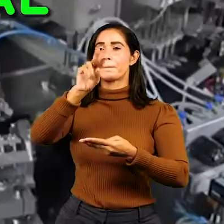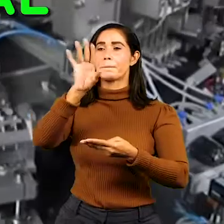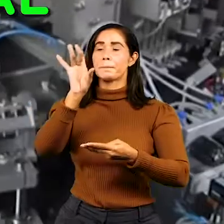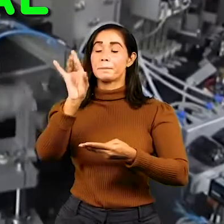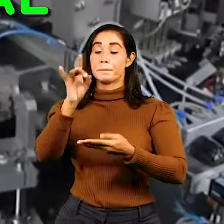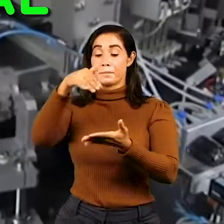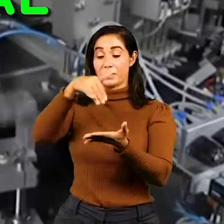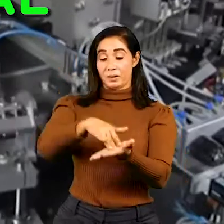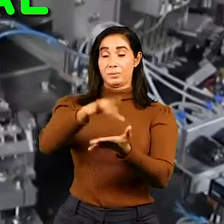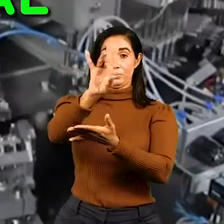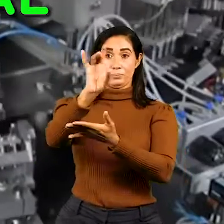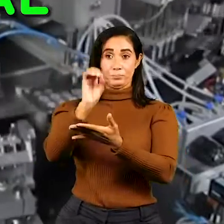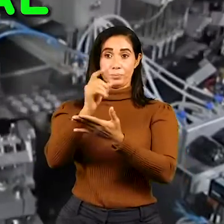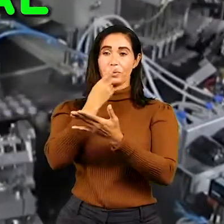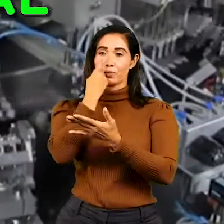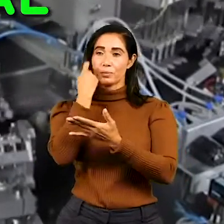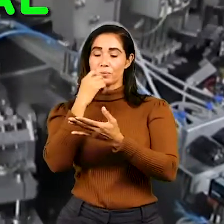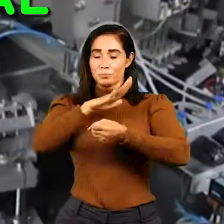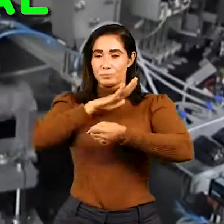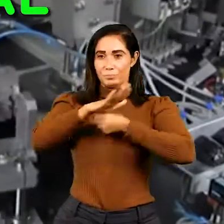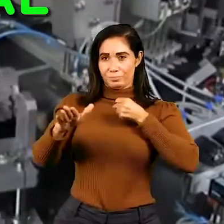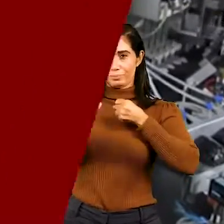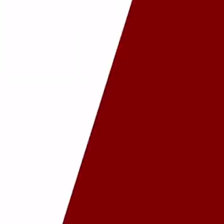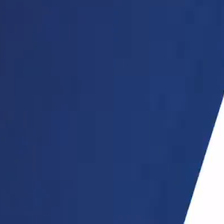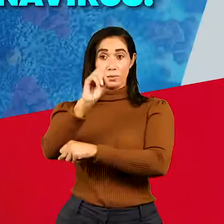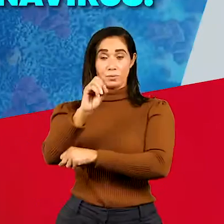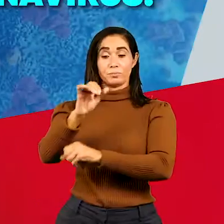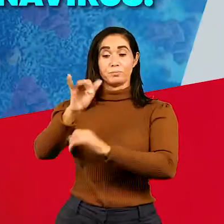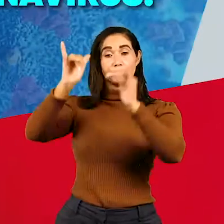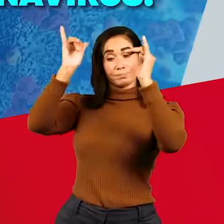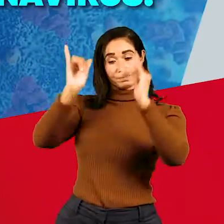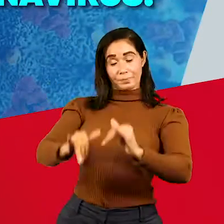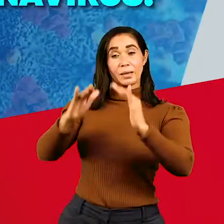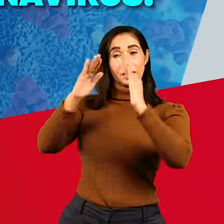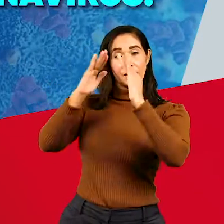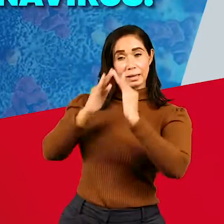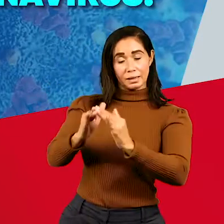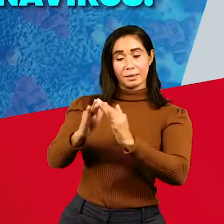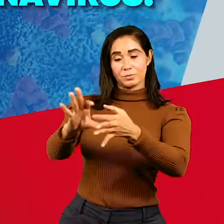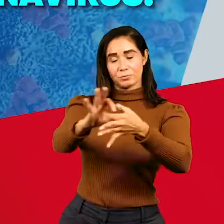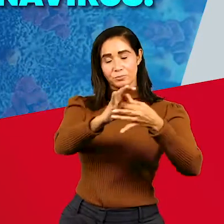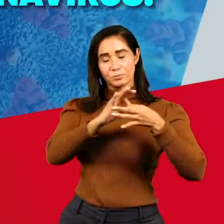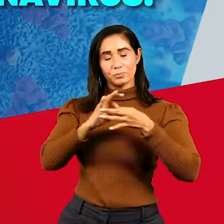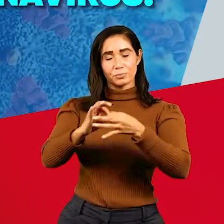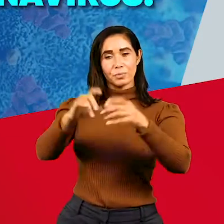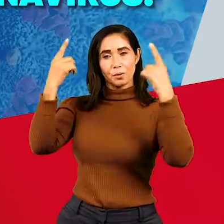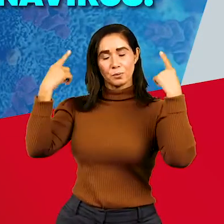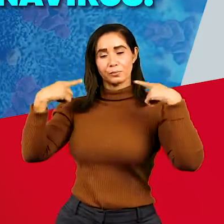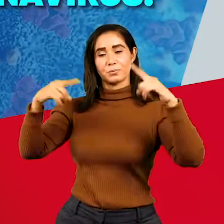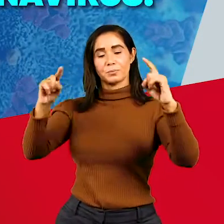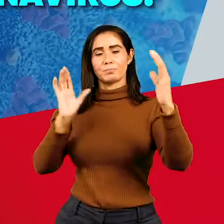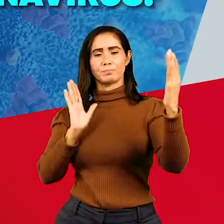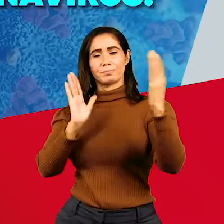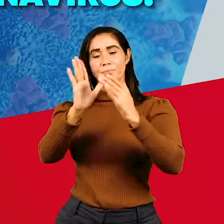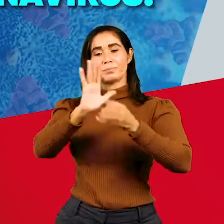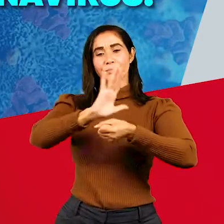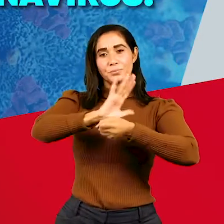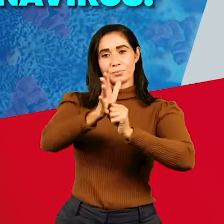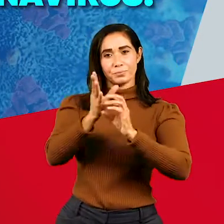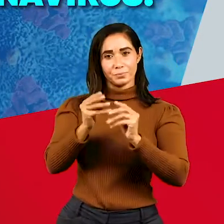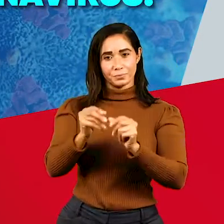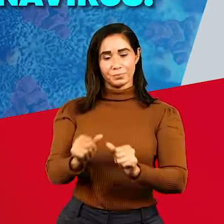de 28.800 pruebas en total. Quédate en casa. Unidos lograremos ganar la guerra